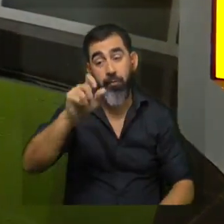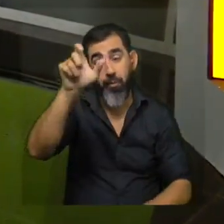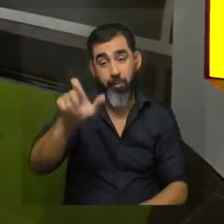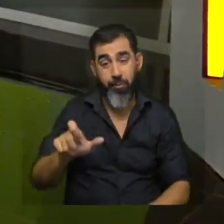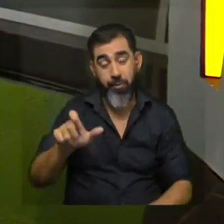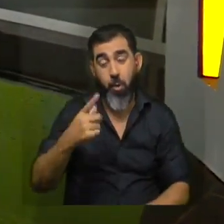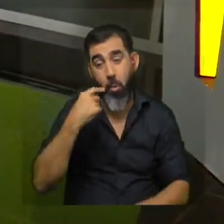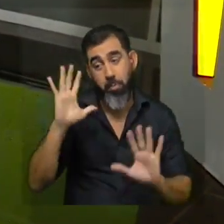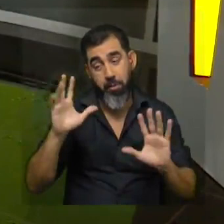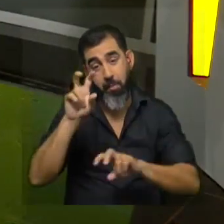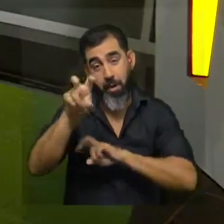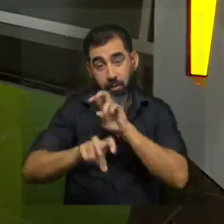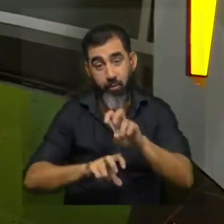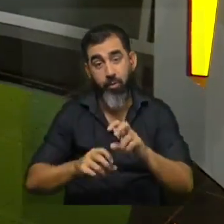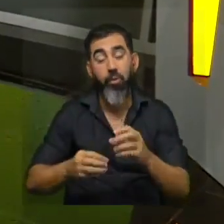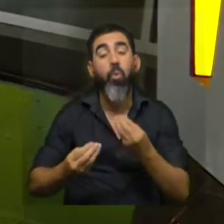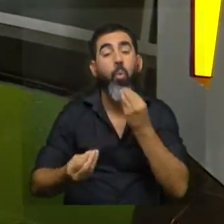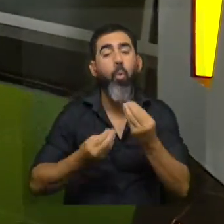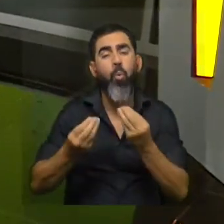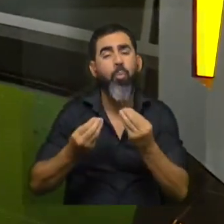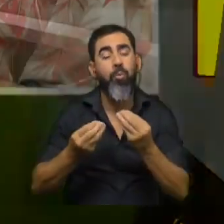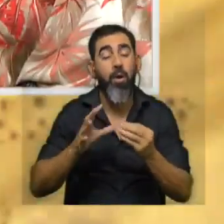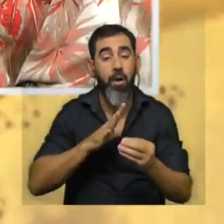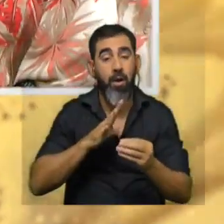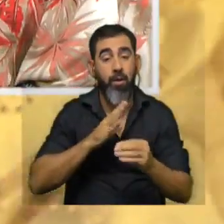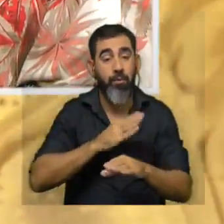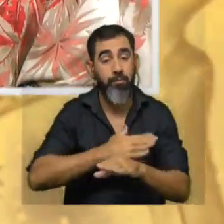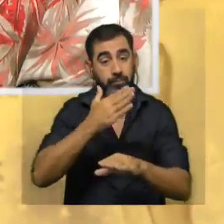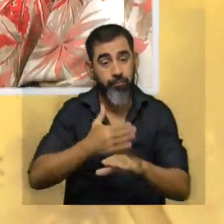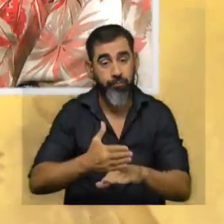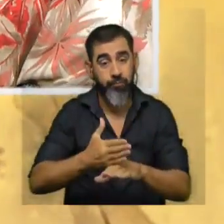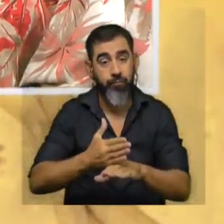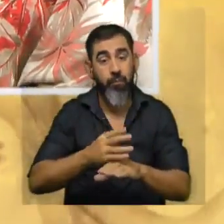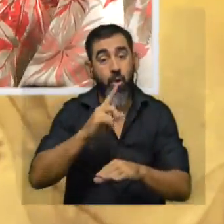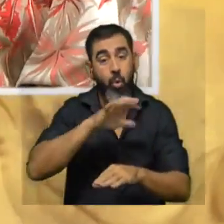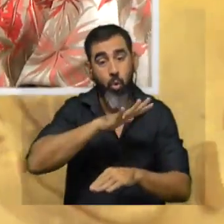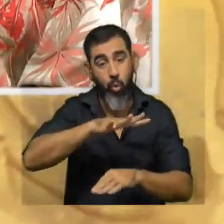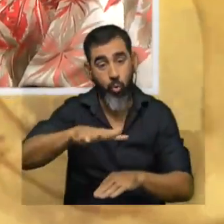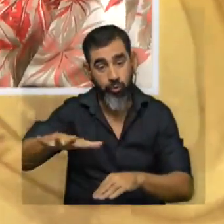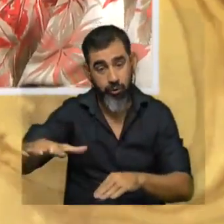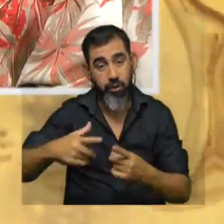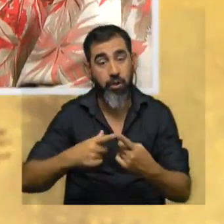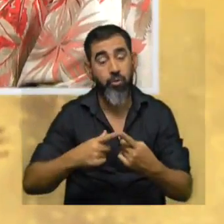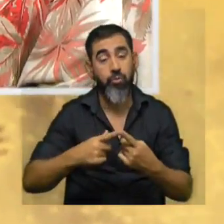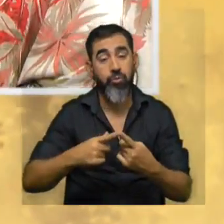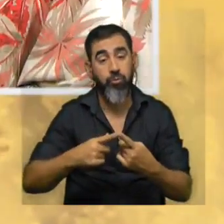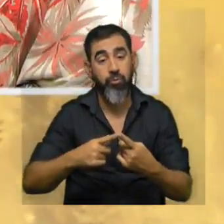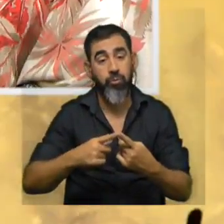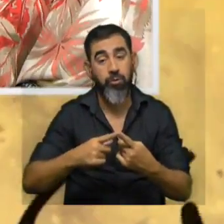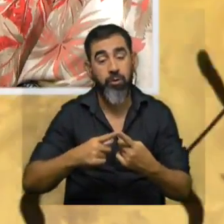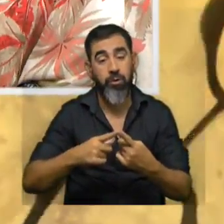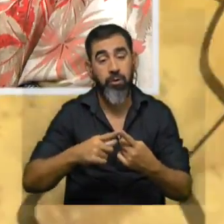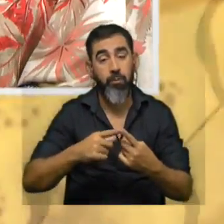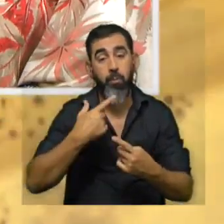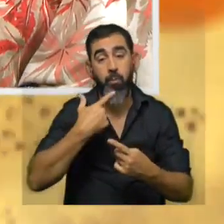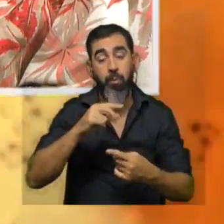siguiente placa como vemos bueno en qué influye bueno influye en la circulación oceánica en las corrientes oceánicas en los ciclones por